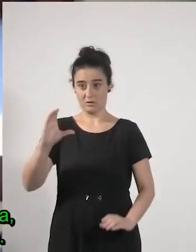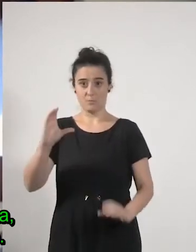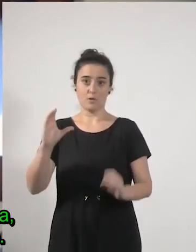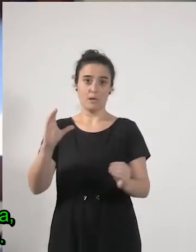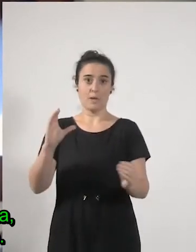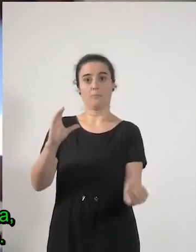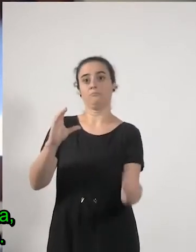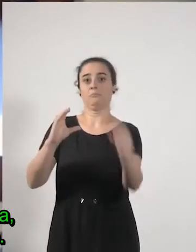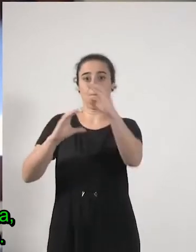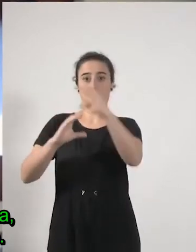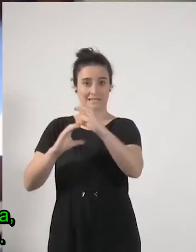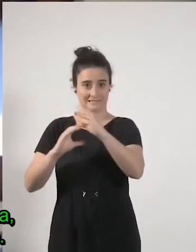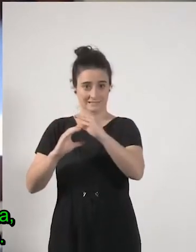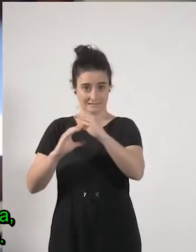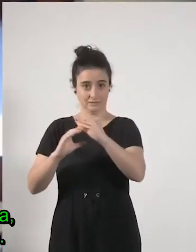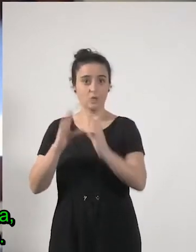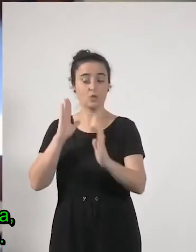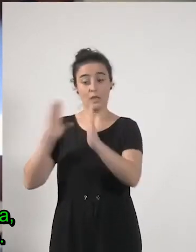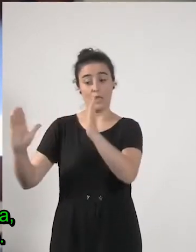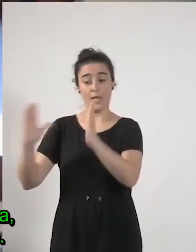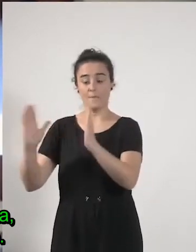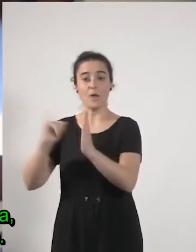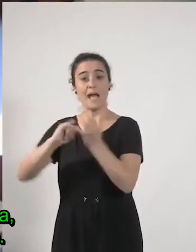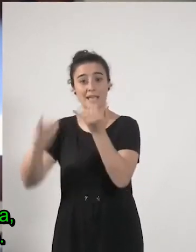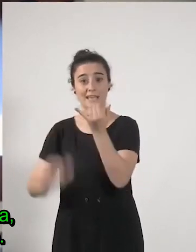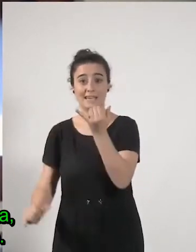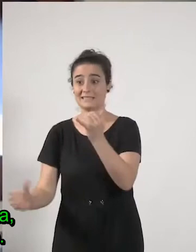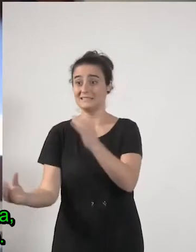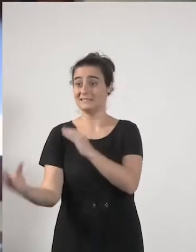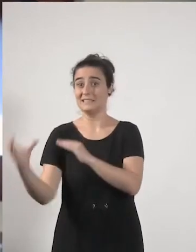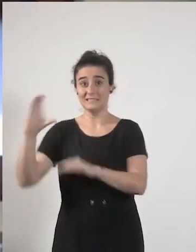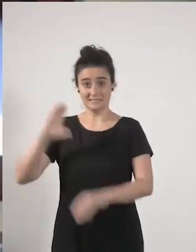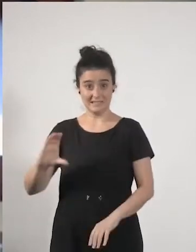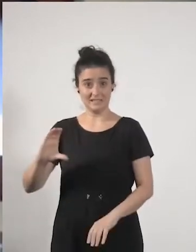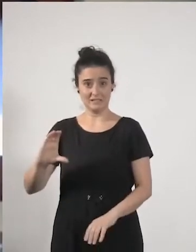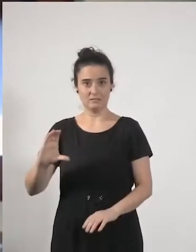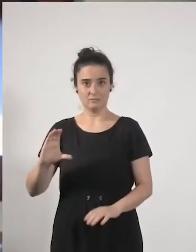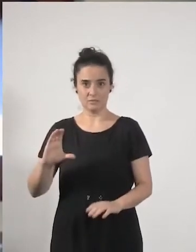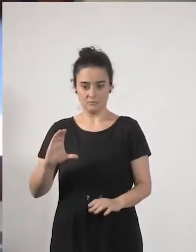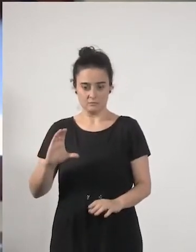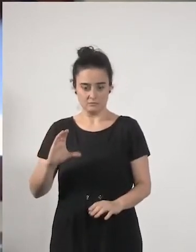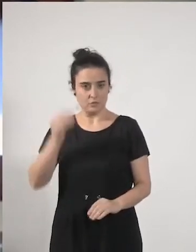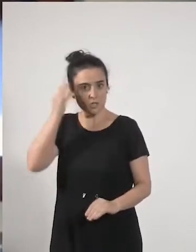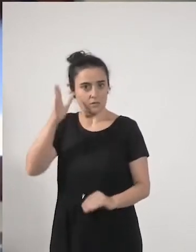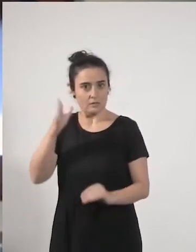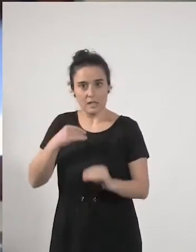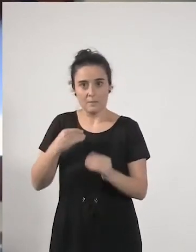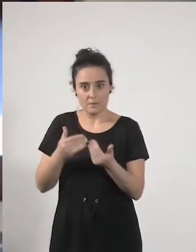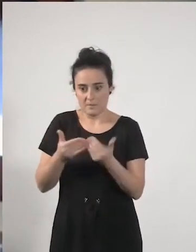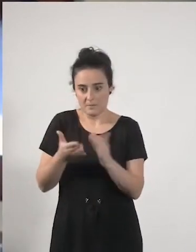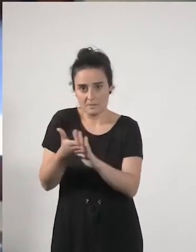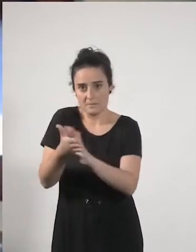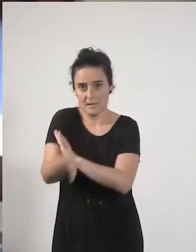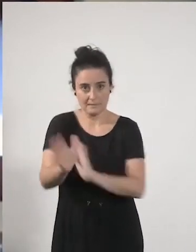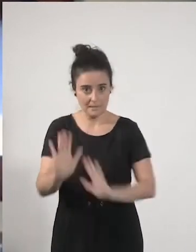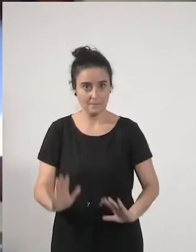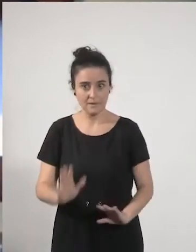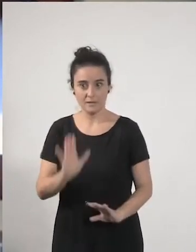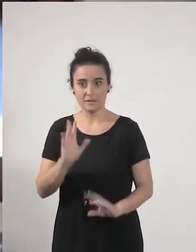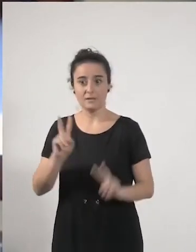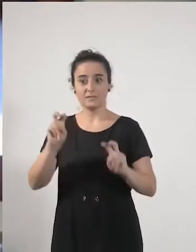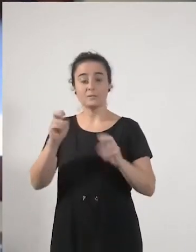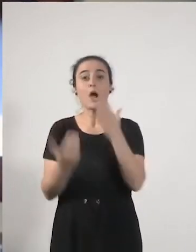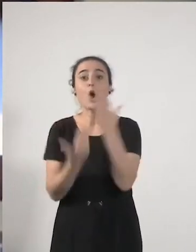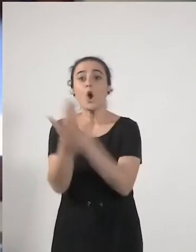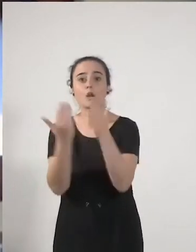crisis esta pero que amenaza con quedarse que es la reducción de jornada para